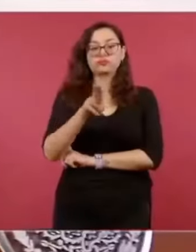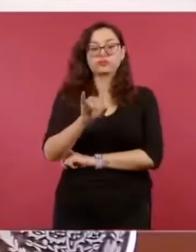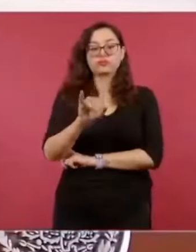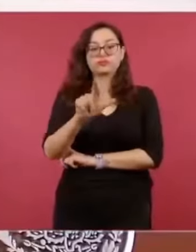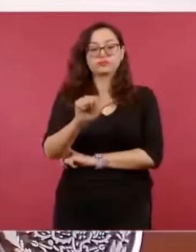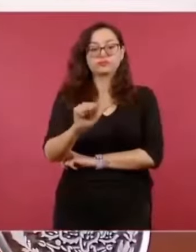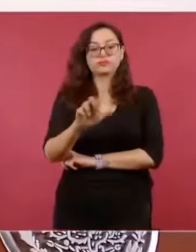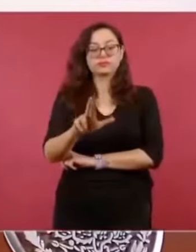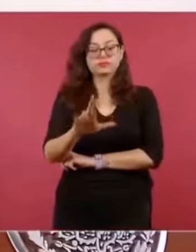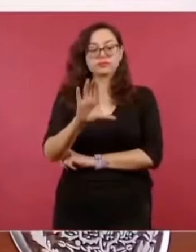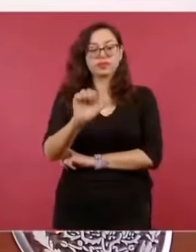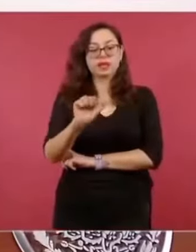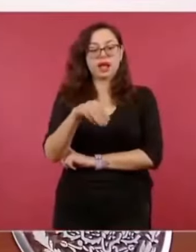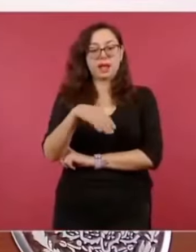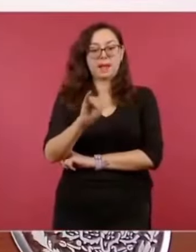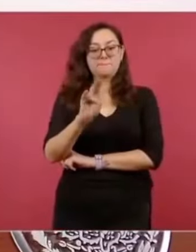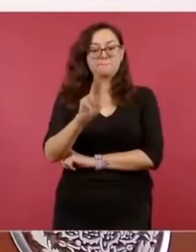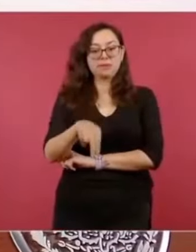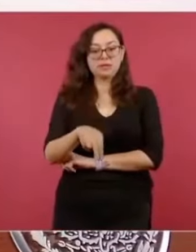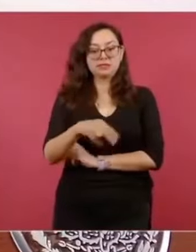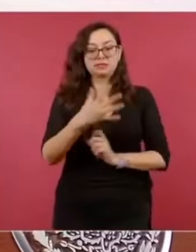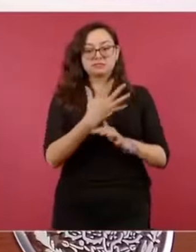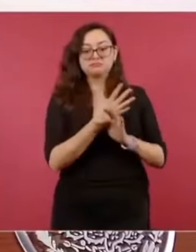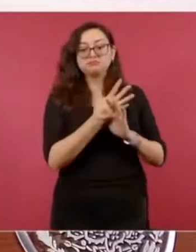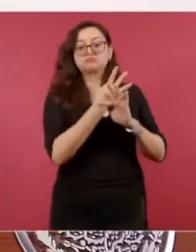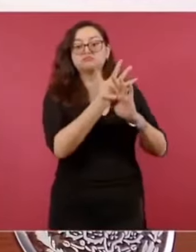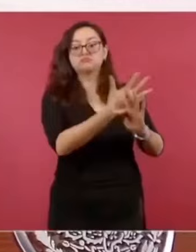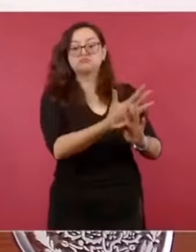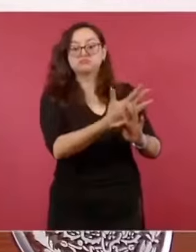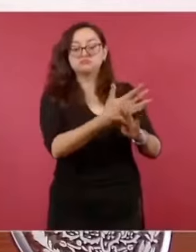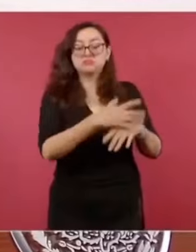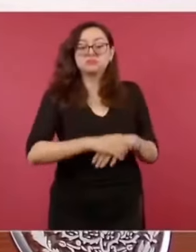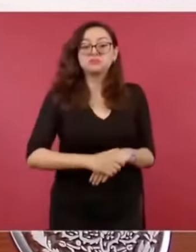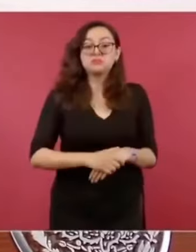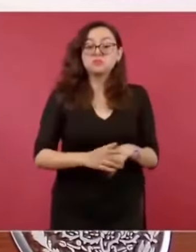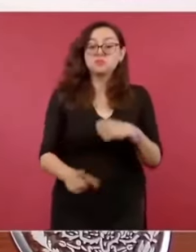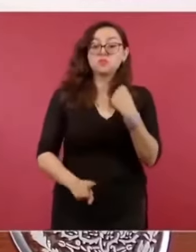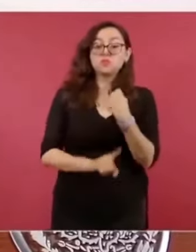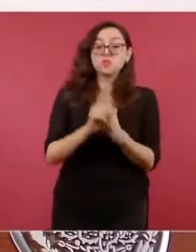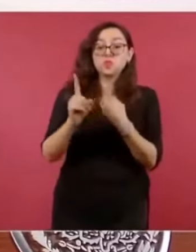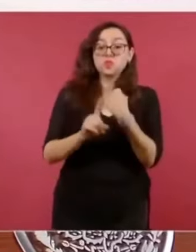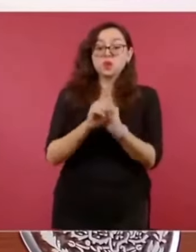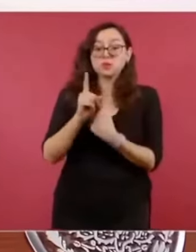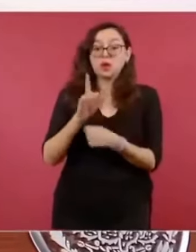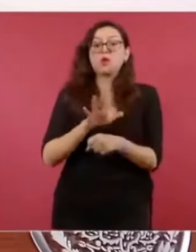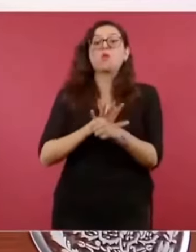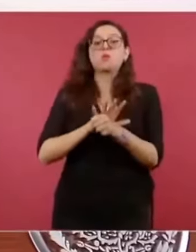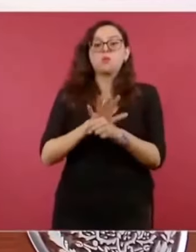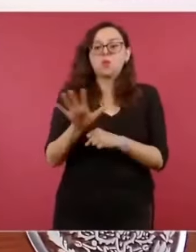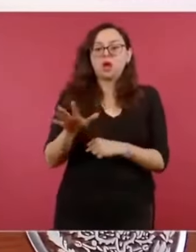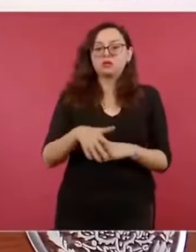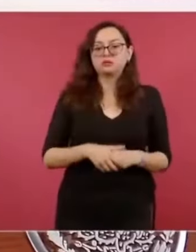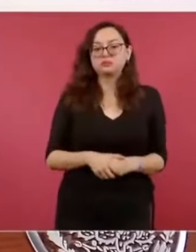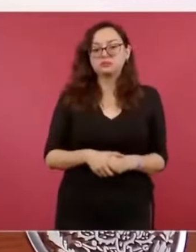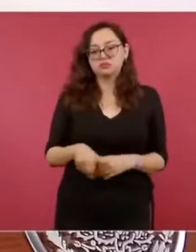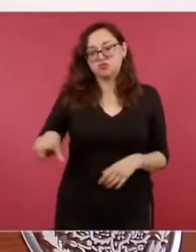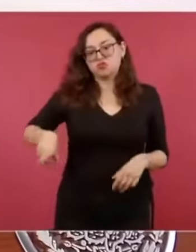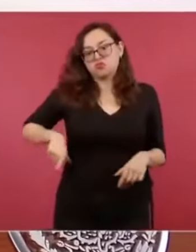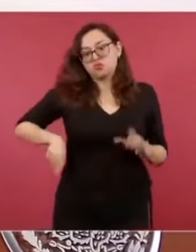es porque no se les apapacha,